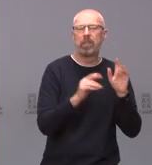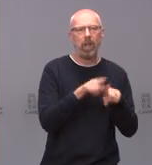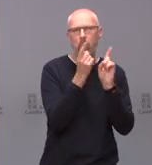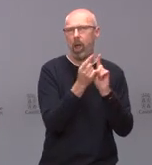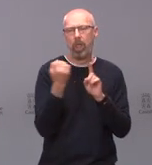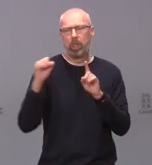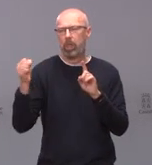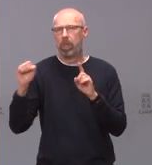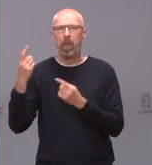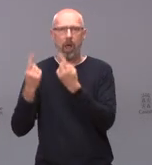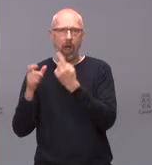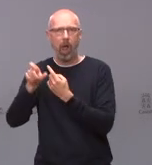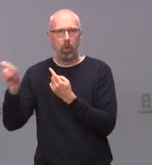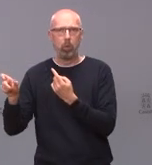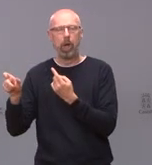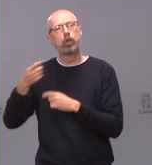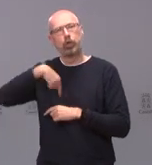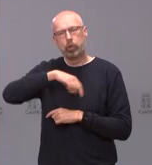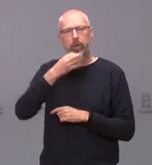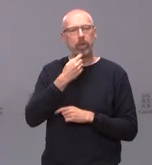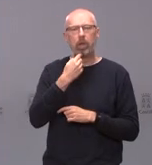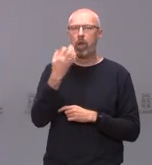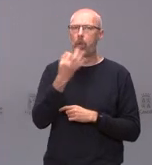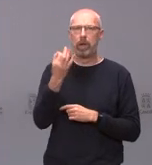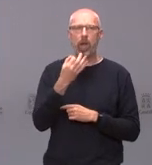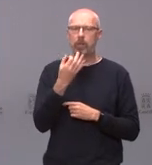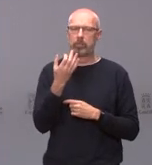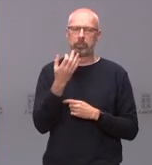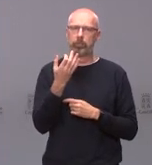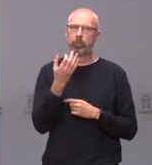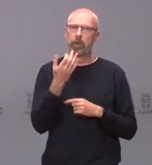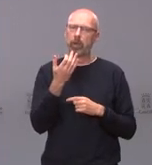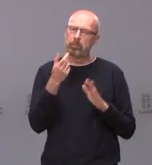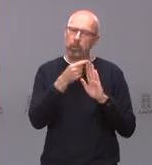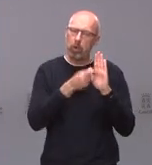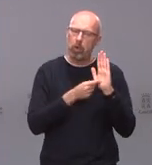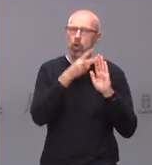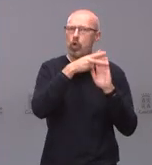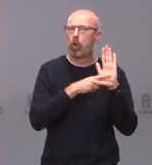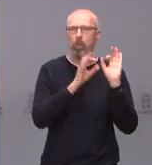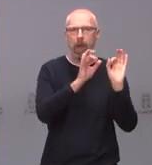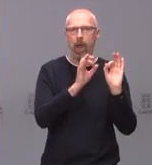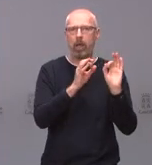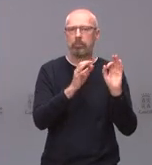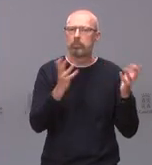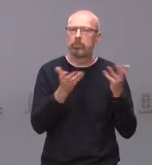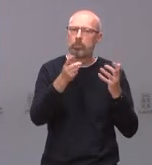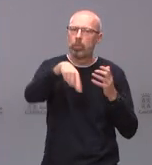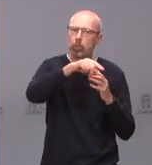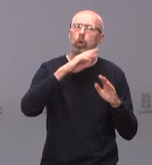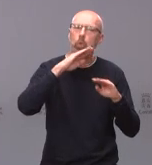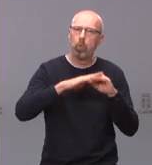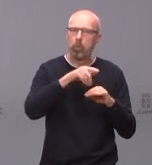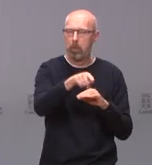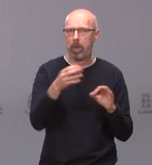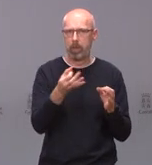como representantes públicos es dictar las normas y alentar a nuestra población al cumplimiento de las recomendaciones